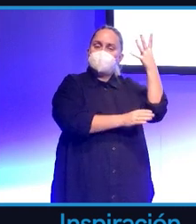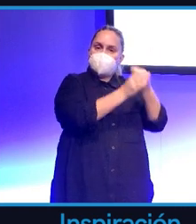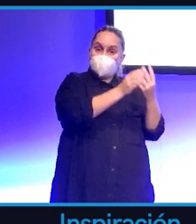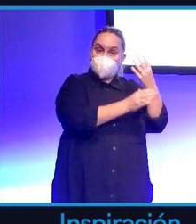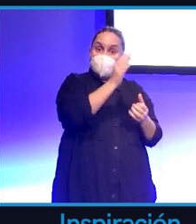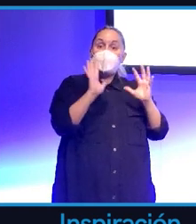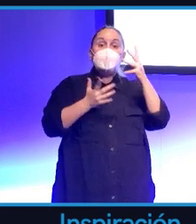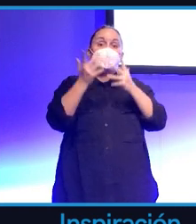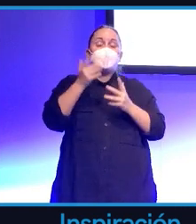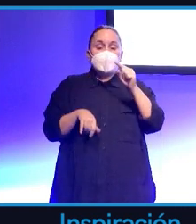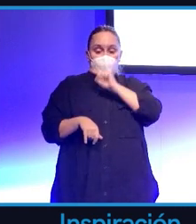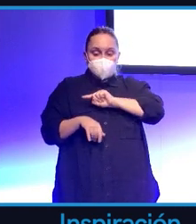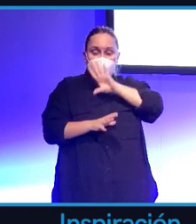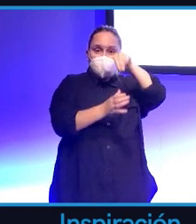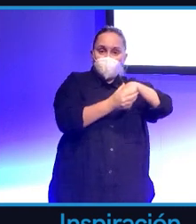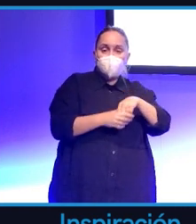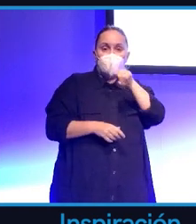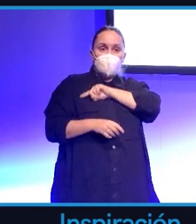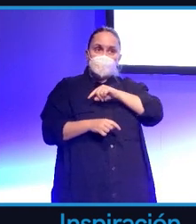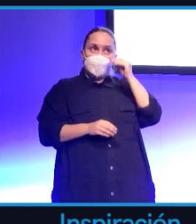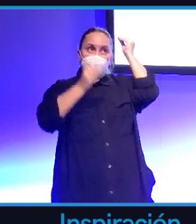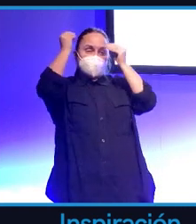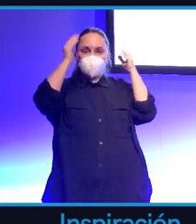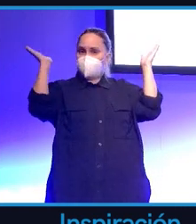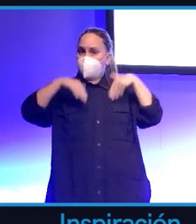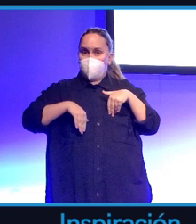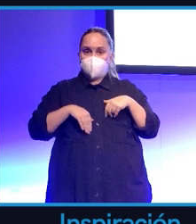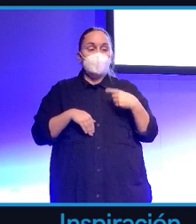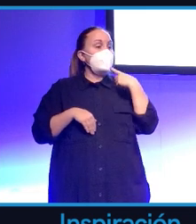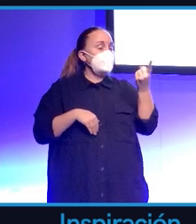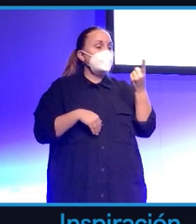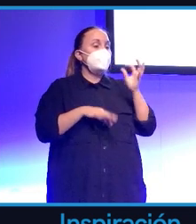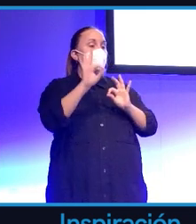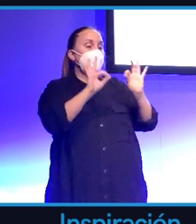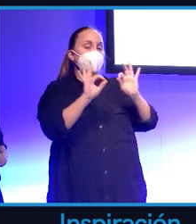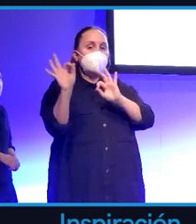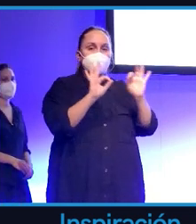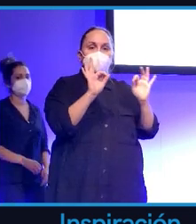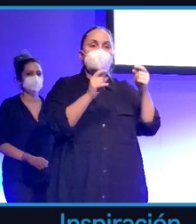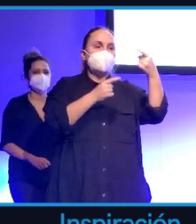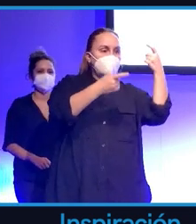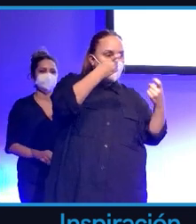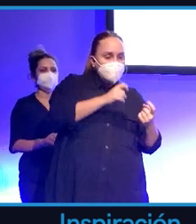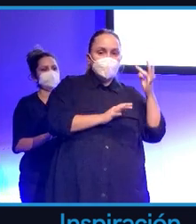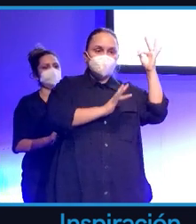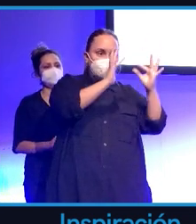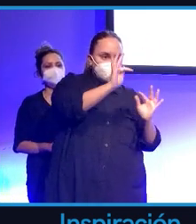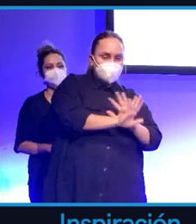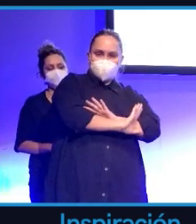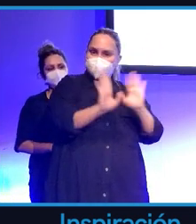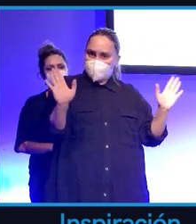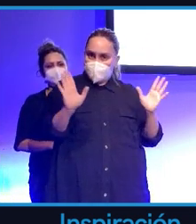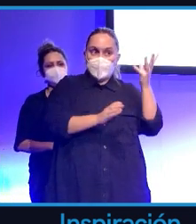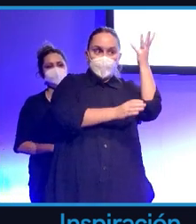tienen moral. Simplemente hacen bien lo que se les dice, que es bajar un número, bajar un error. Entonces, aquí es